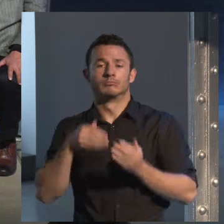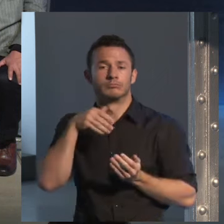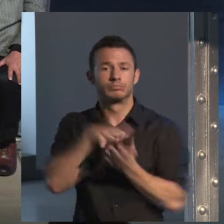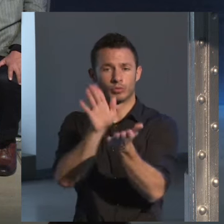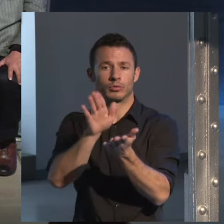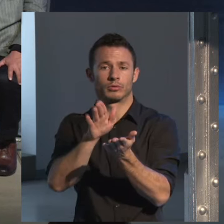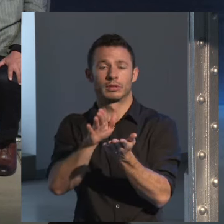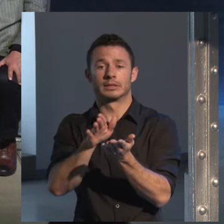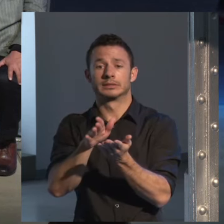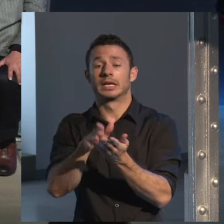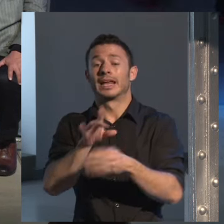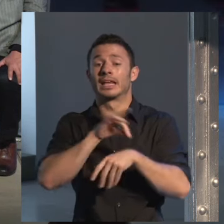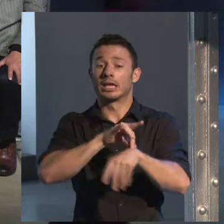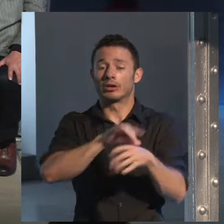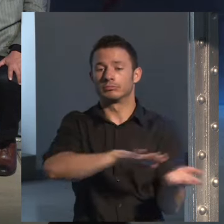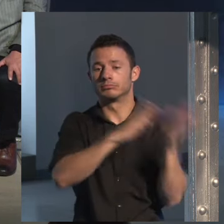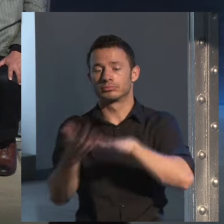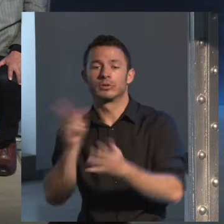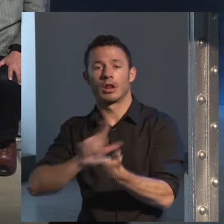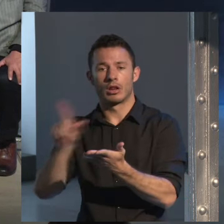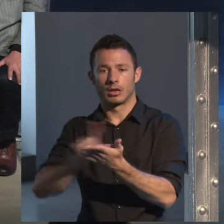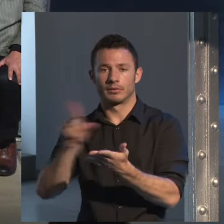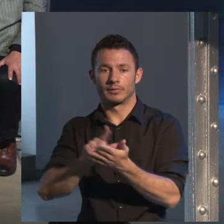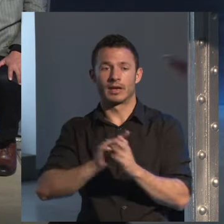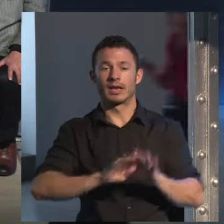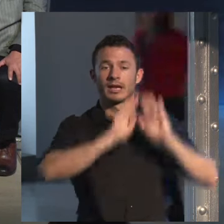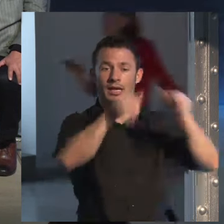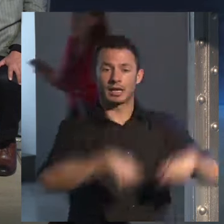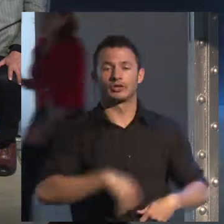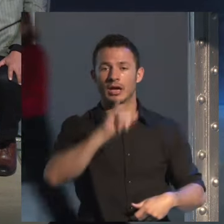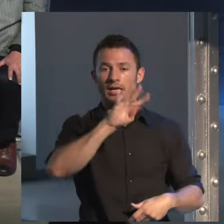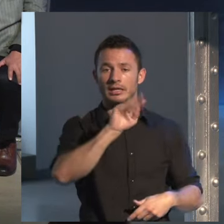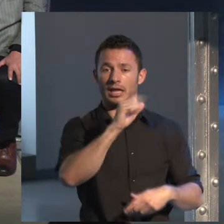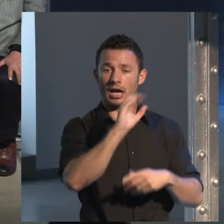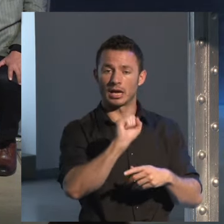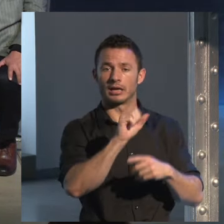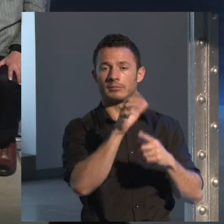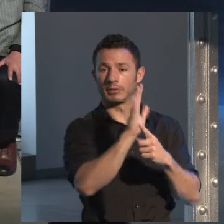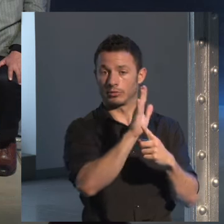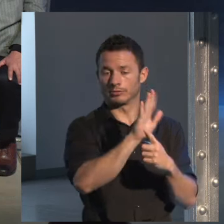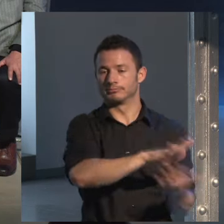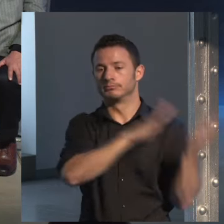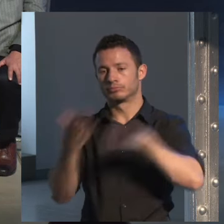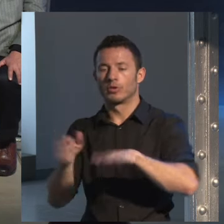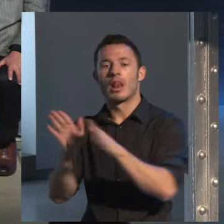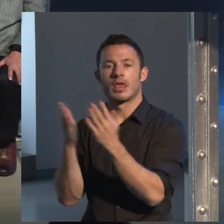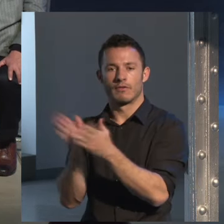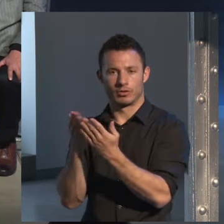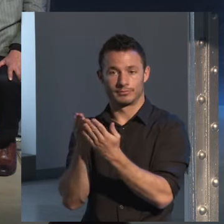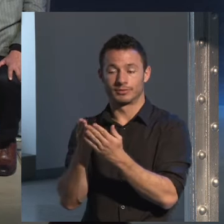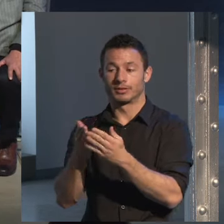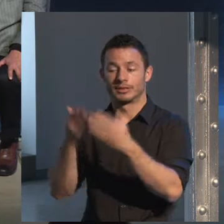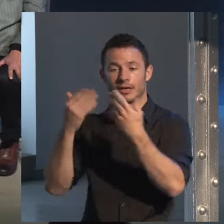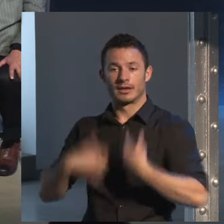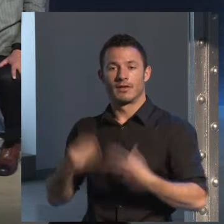última película en la que ha participado, que es Regreso a Itaca y que ha coescrito con Lorán Canté. Esta también es la biografía